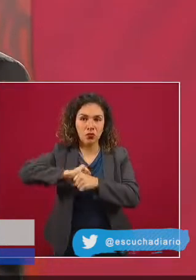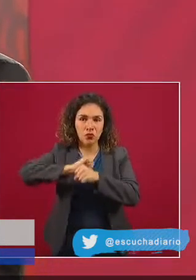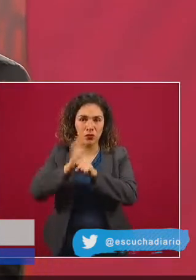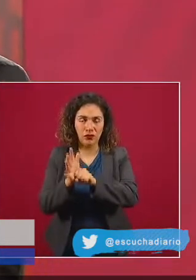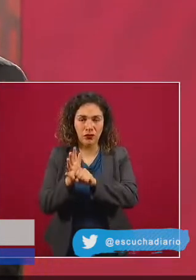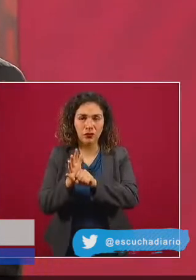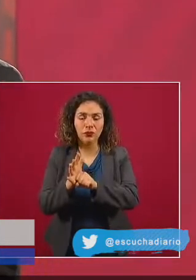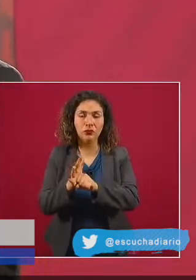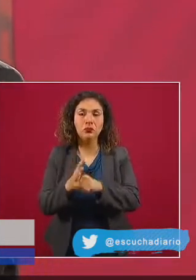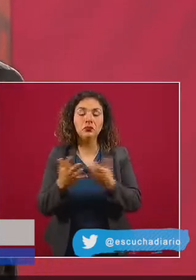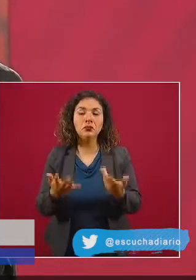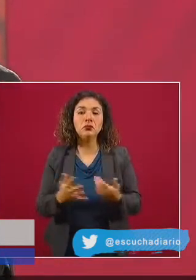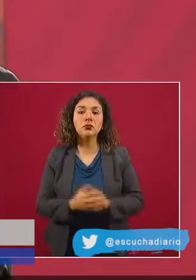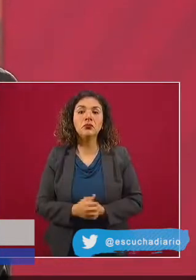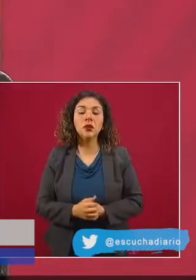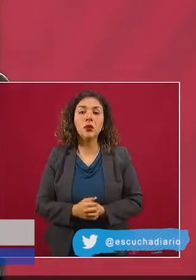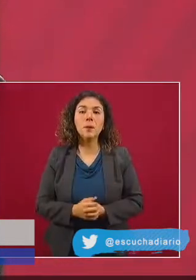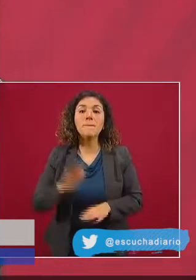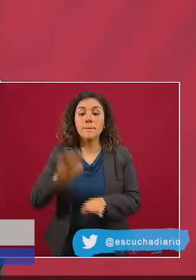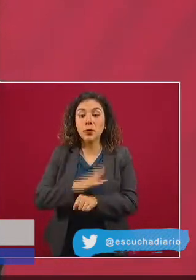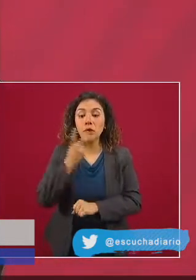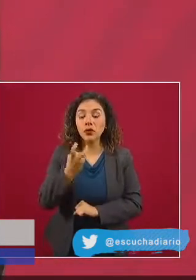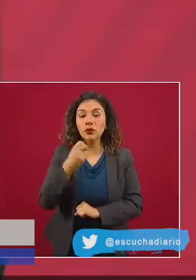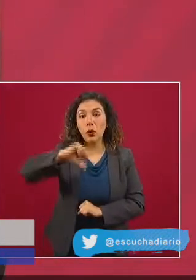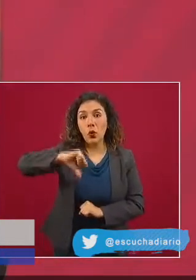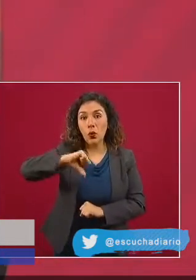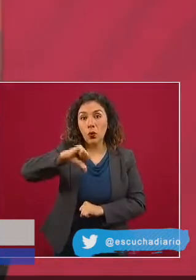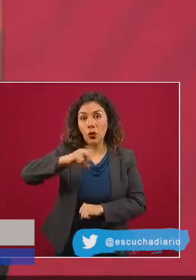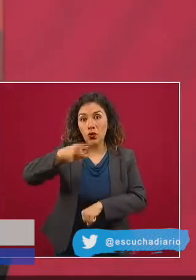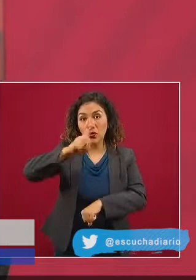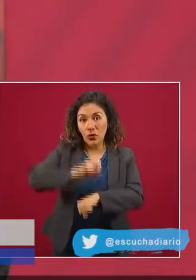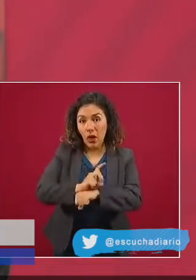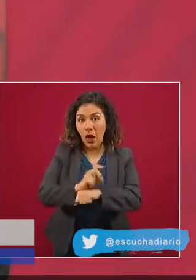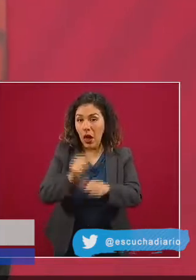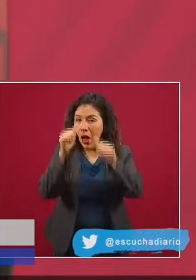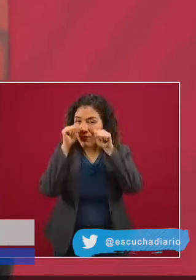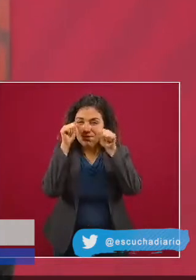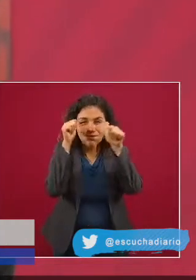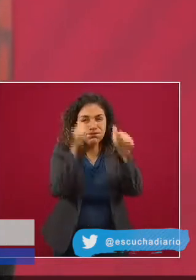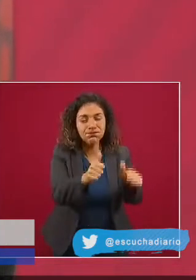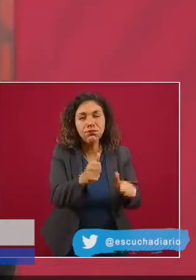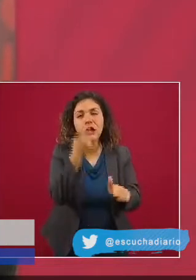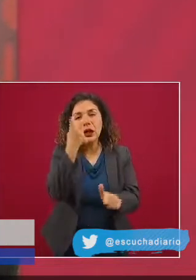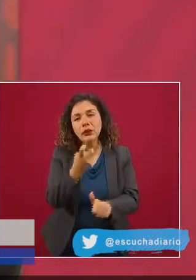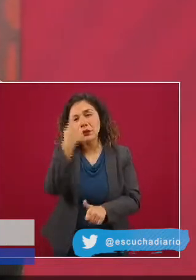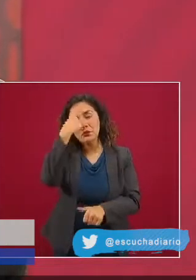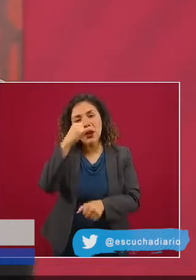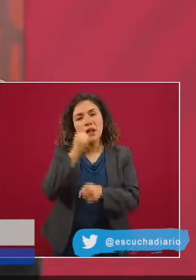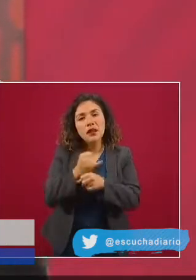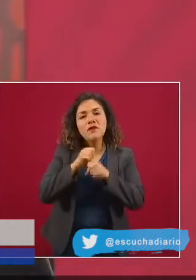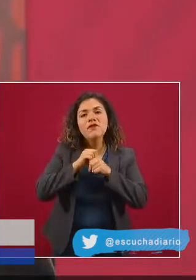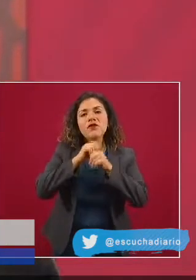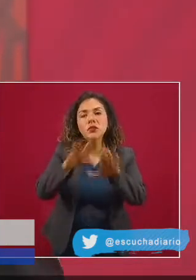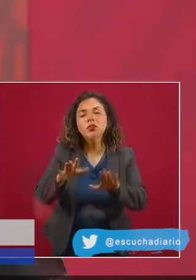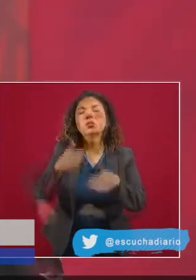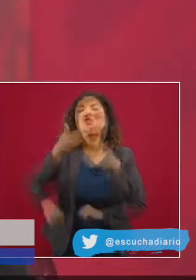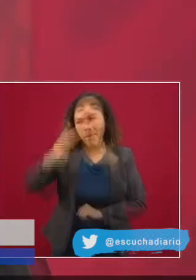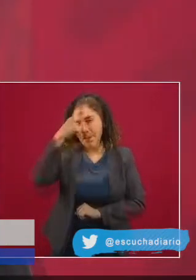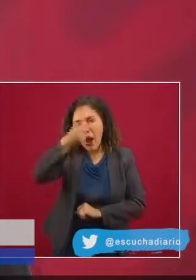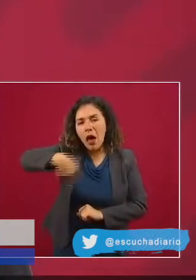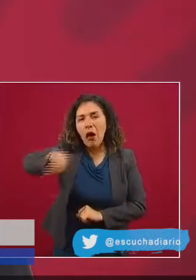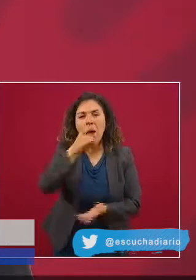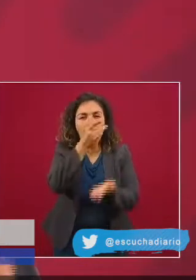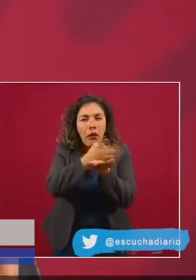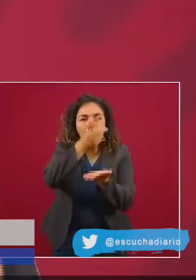se han repatriado a más de 16.000 mexicanos El canciller hace un anuncio de vital importancia Que sin duda todos los mexicanos esperamos